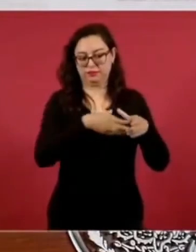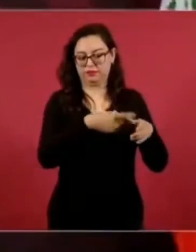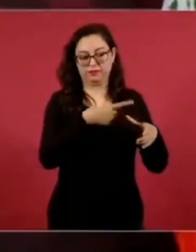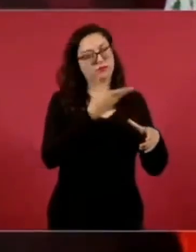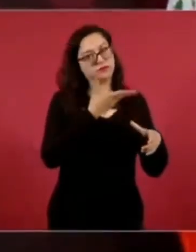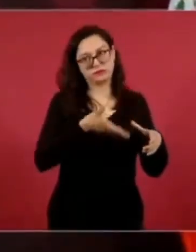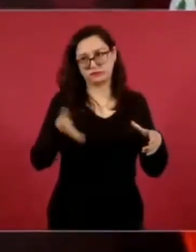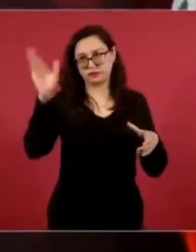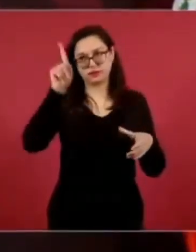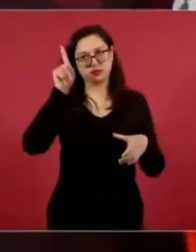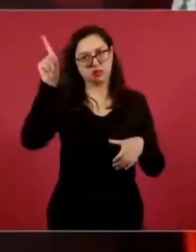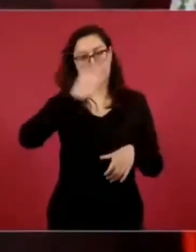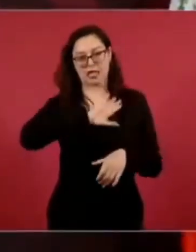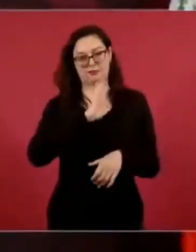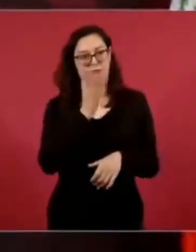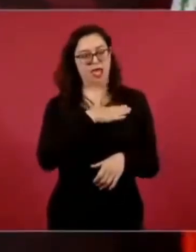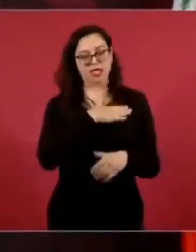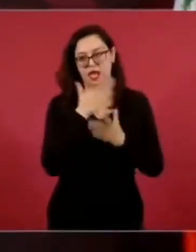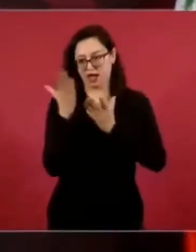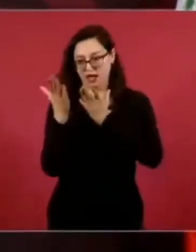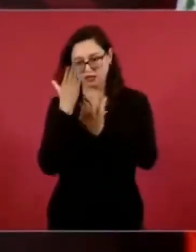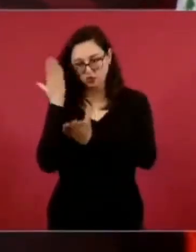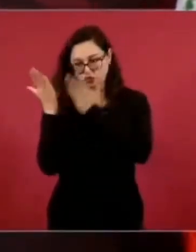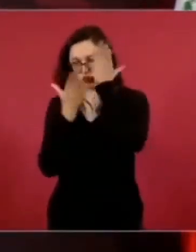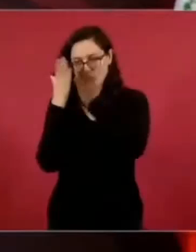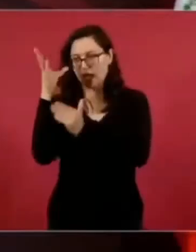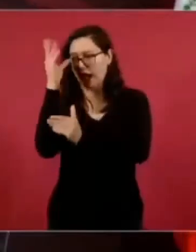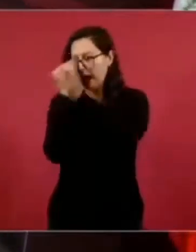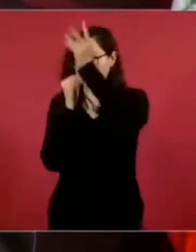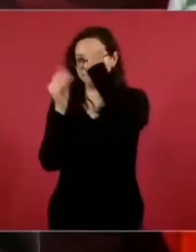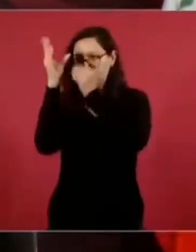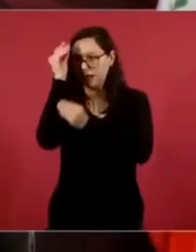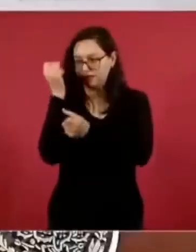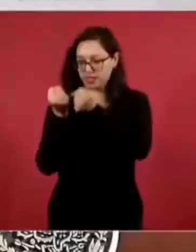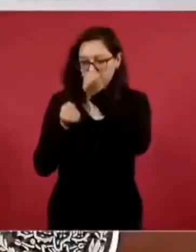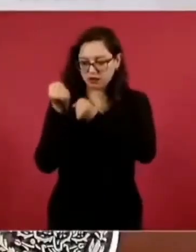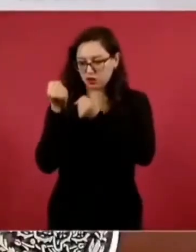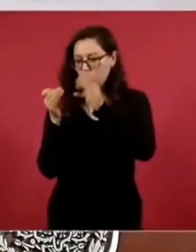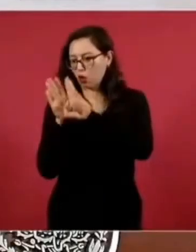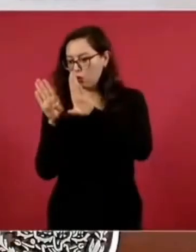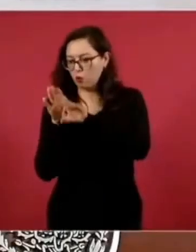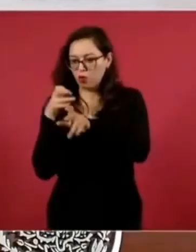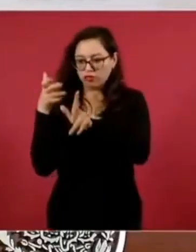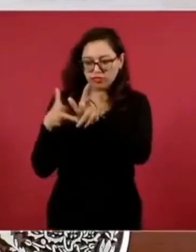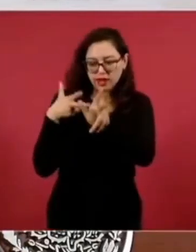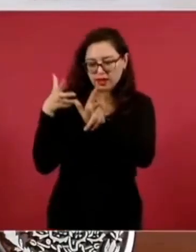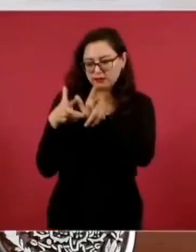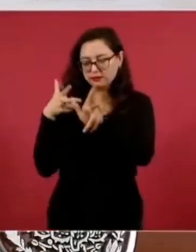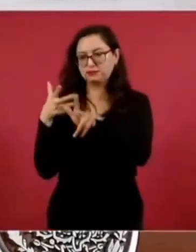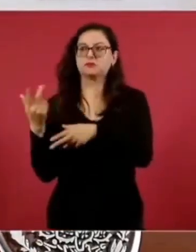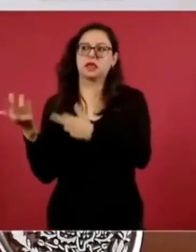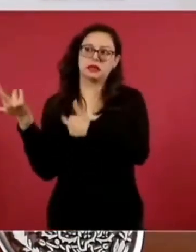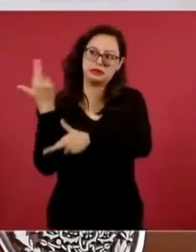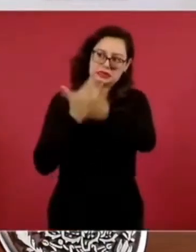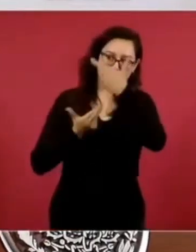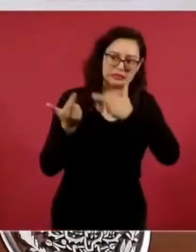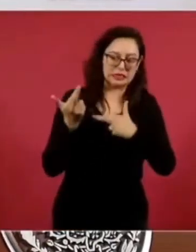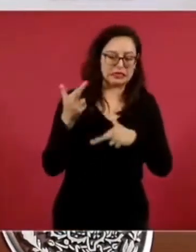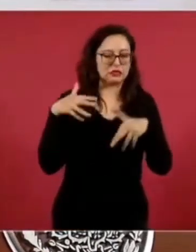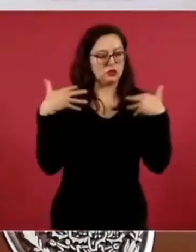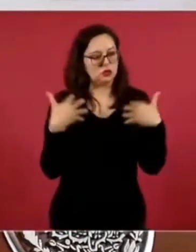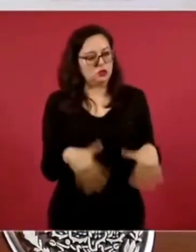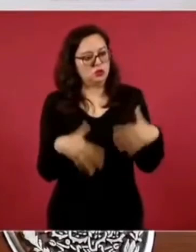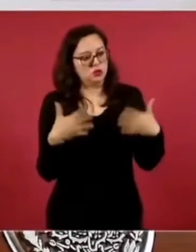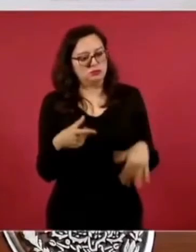tenemos que sentirnos orgullosos de nuestros paisanos,